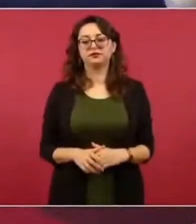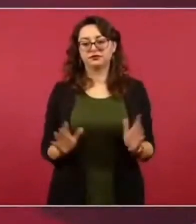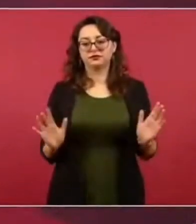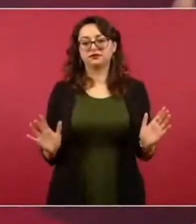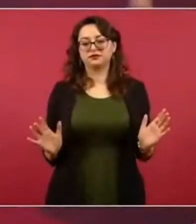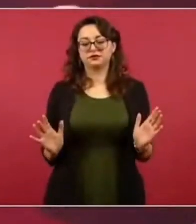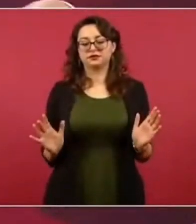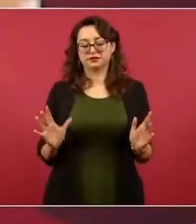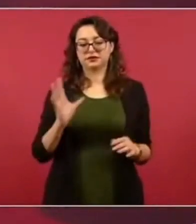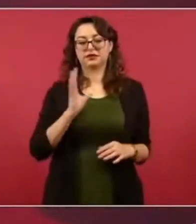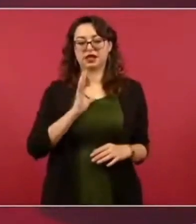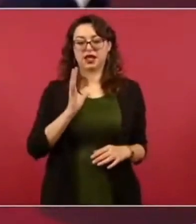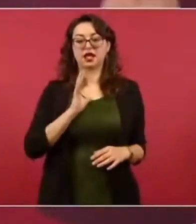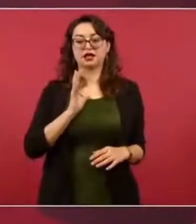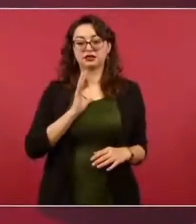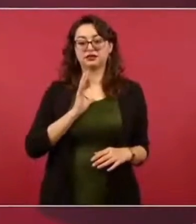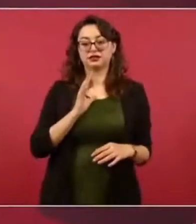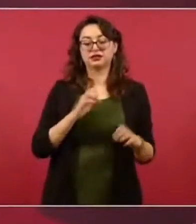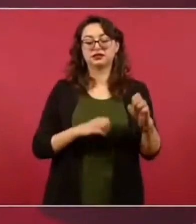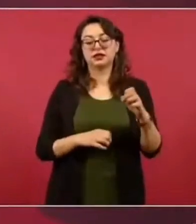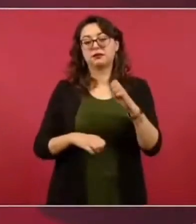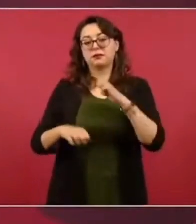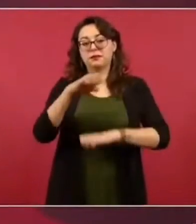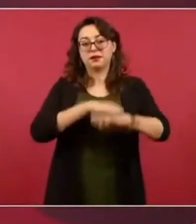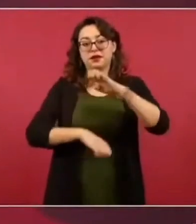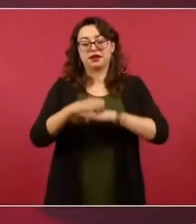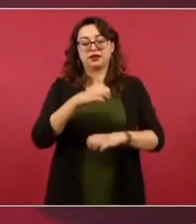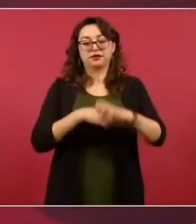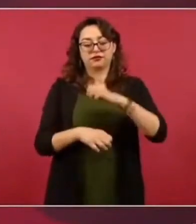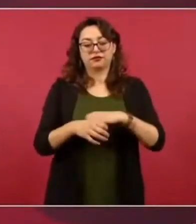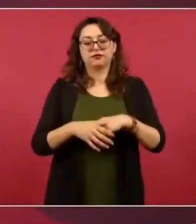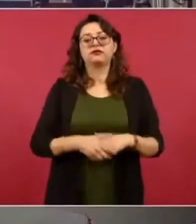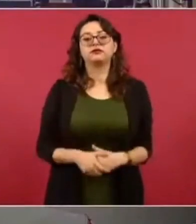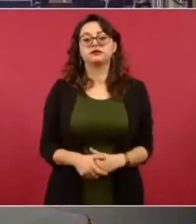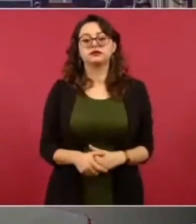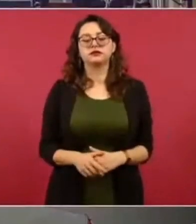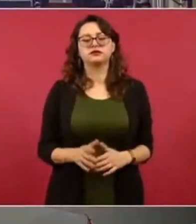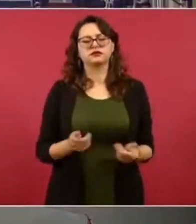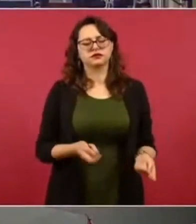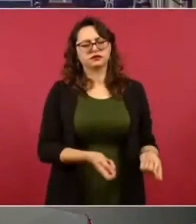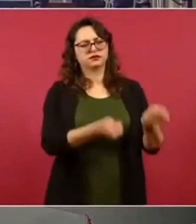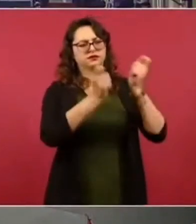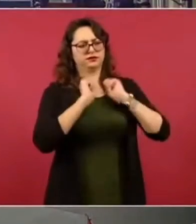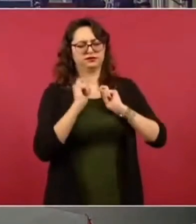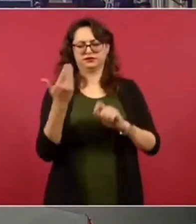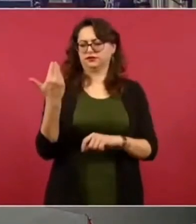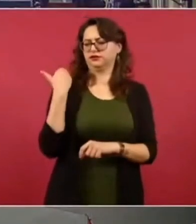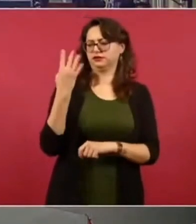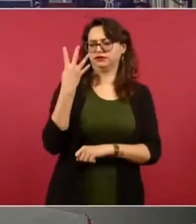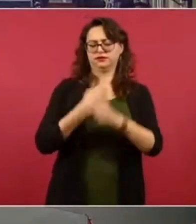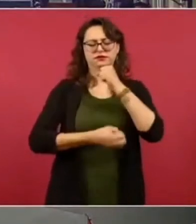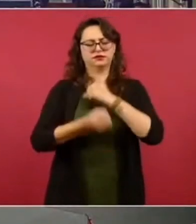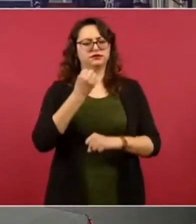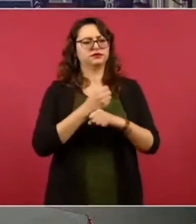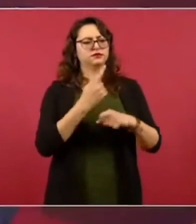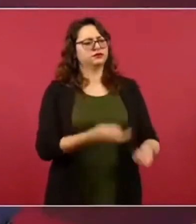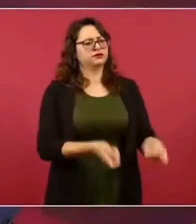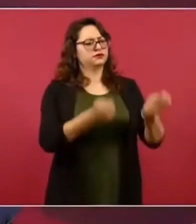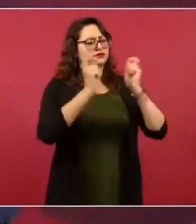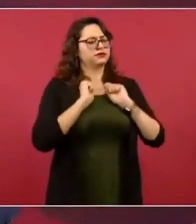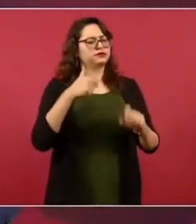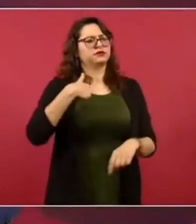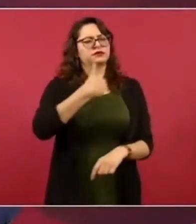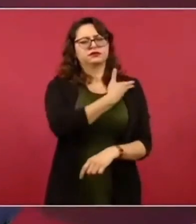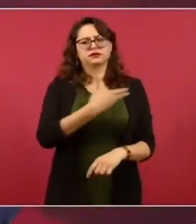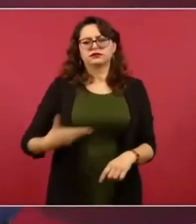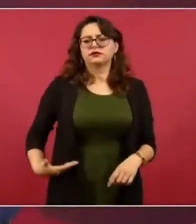policías privadas, proliferaron. Entonces, cuando llegamos, dijimos, ya no vamos a